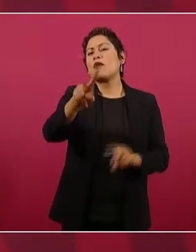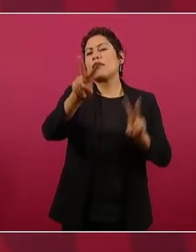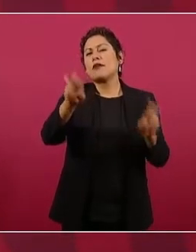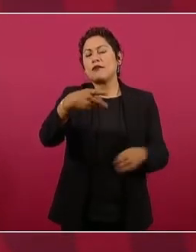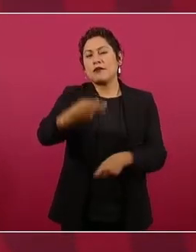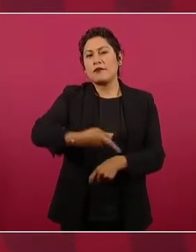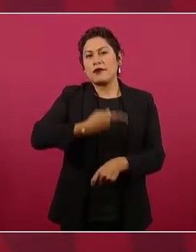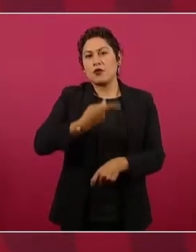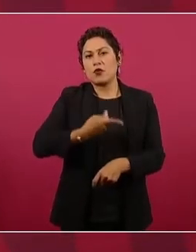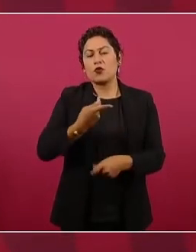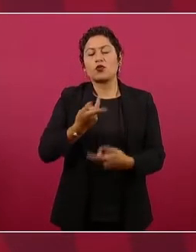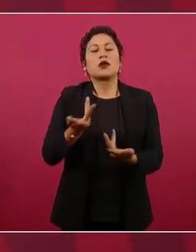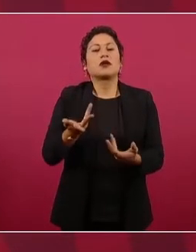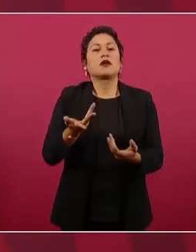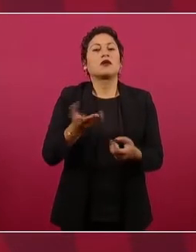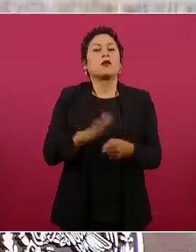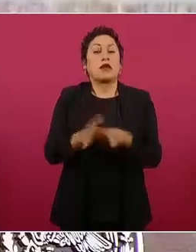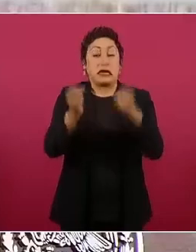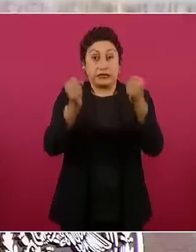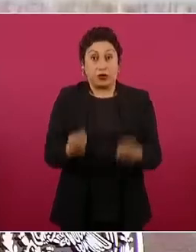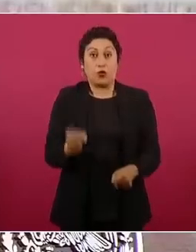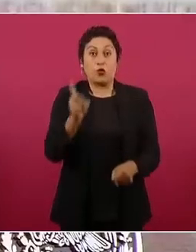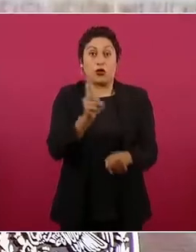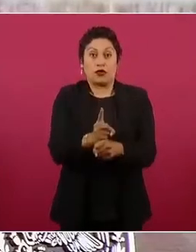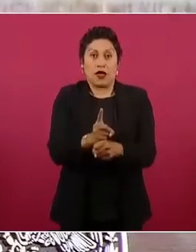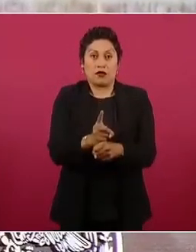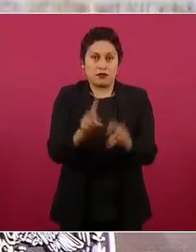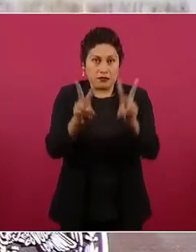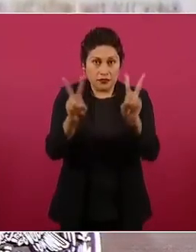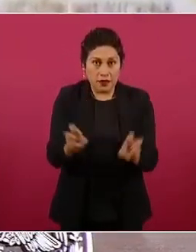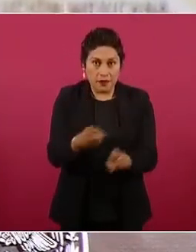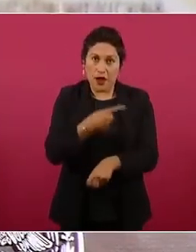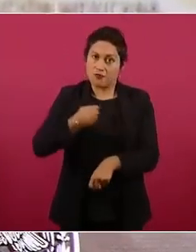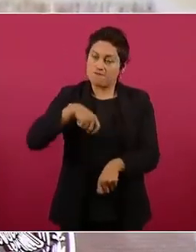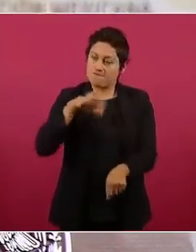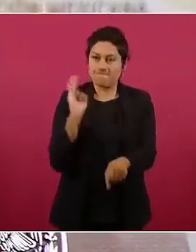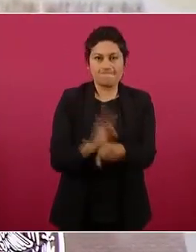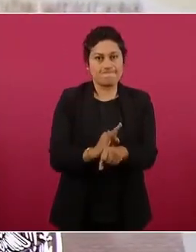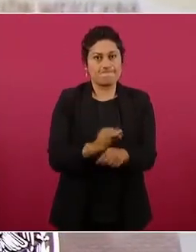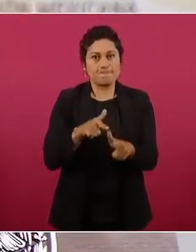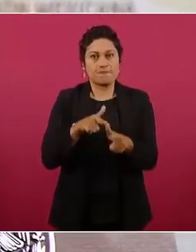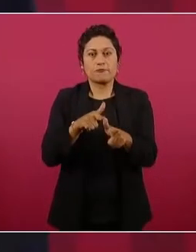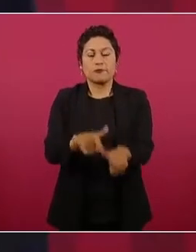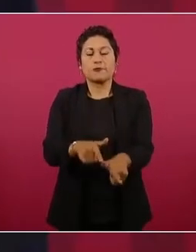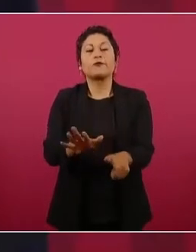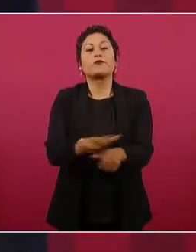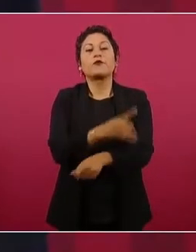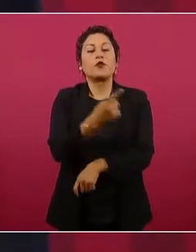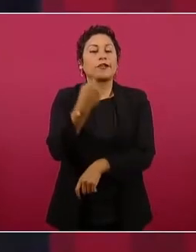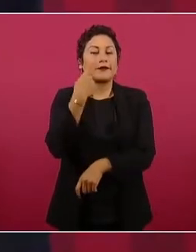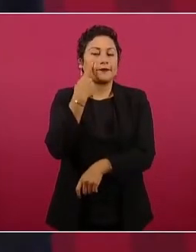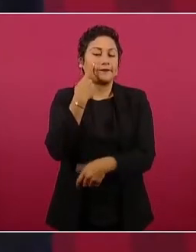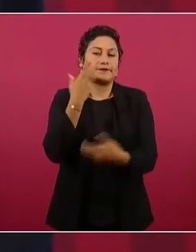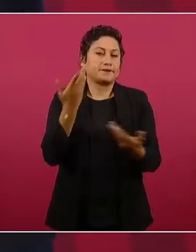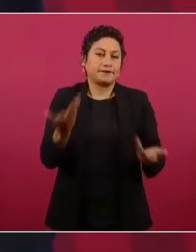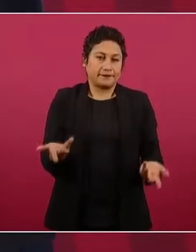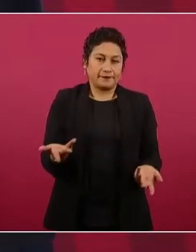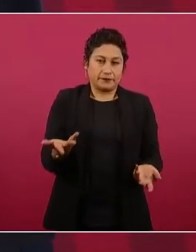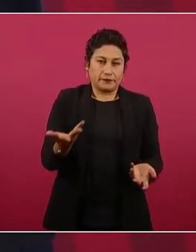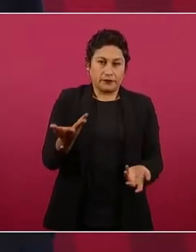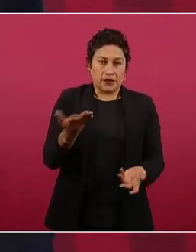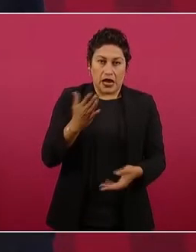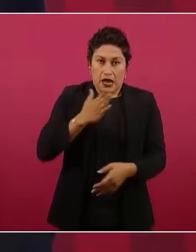vamos a seguirlo defendiendo, porque miren, yo termino